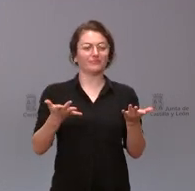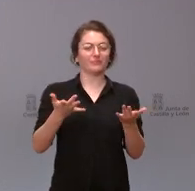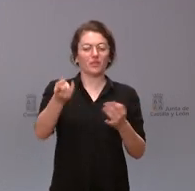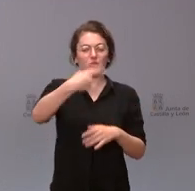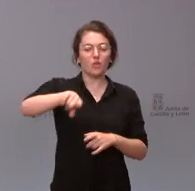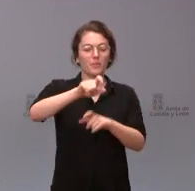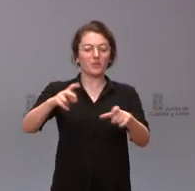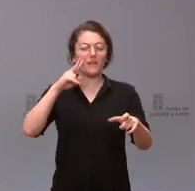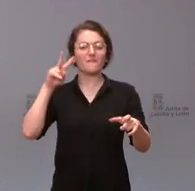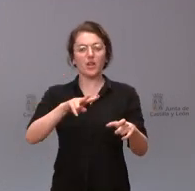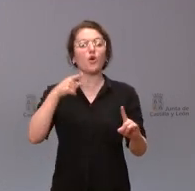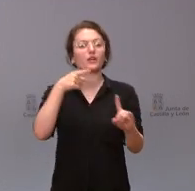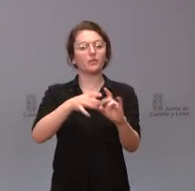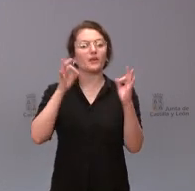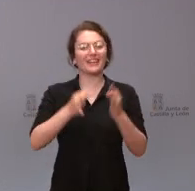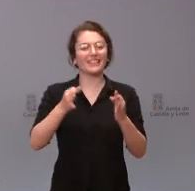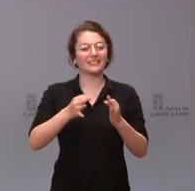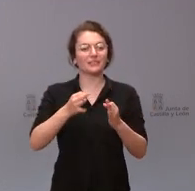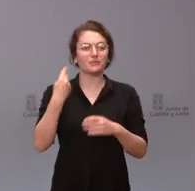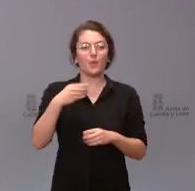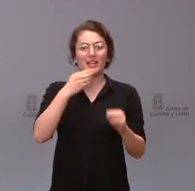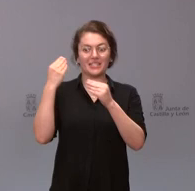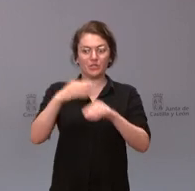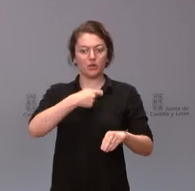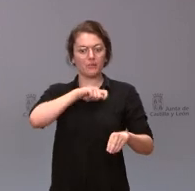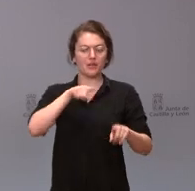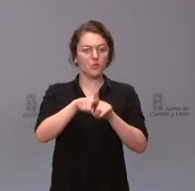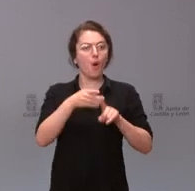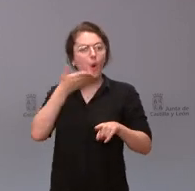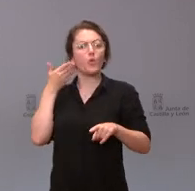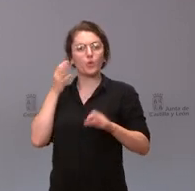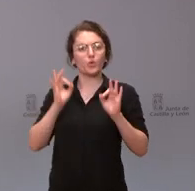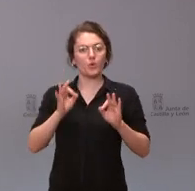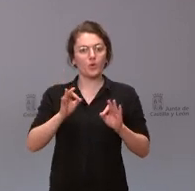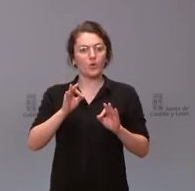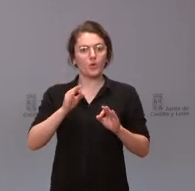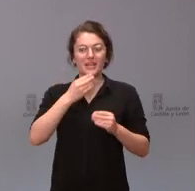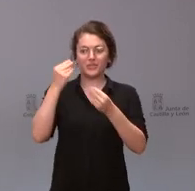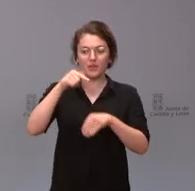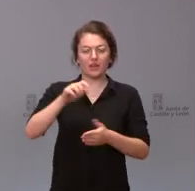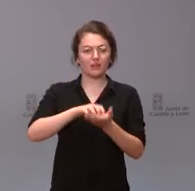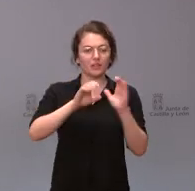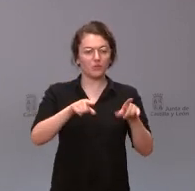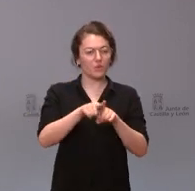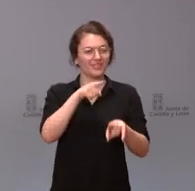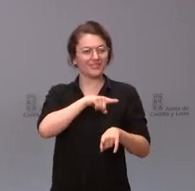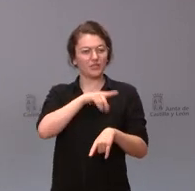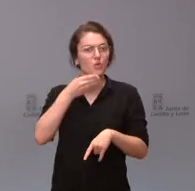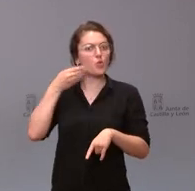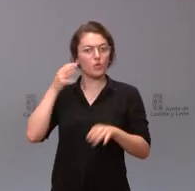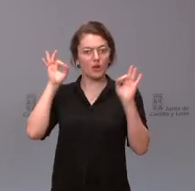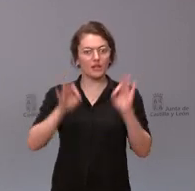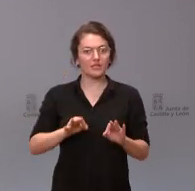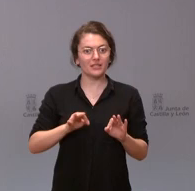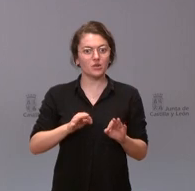objetivo que la historia de España es algo de lo que sentirse orgulloso la historia de Castilla y León es algo de lo que nos podemos sentir orgullosos y siempre la